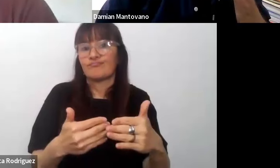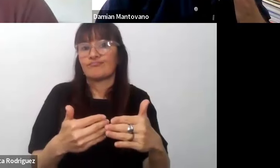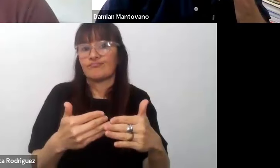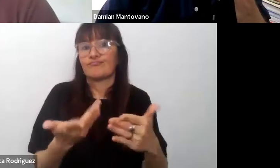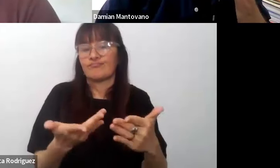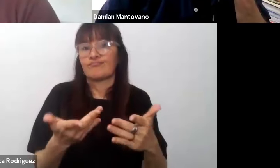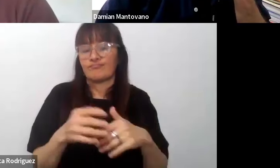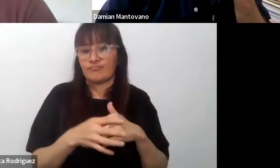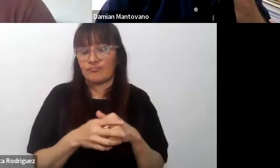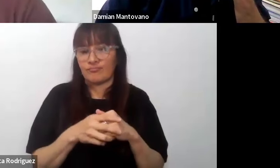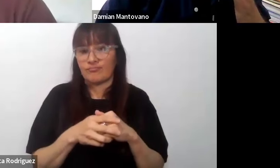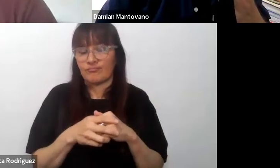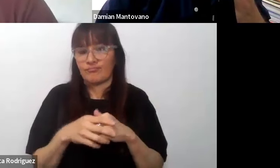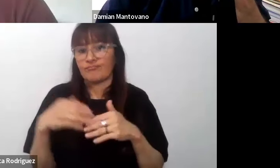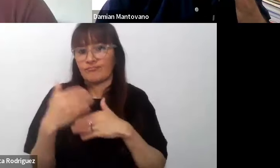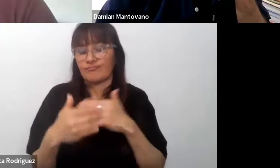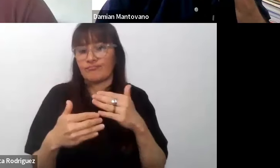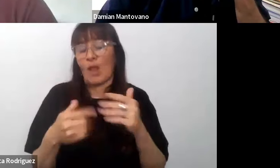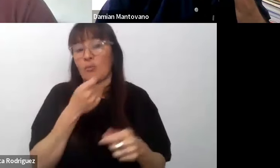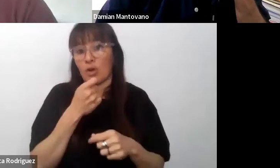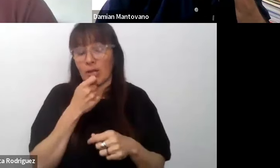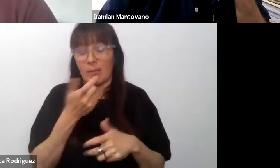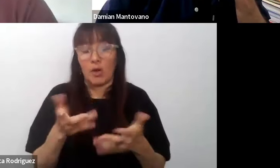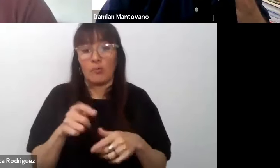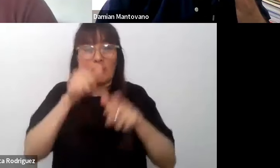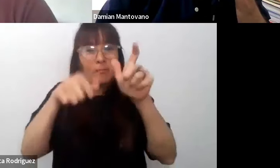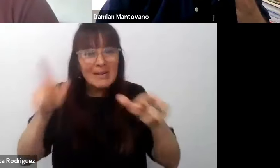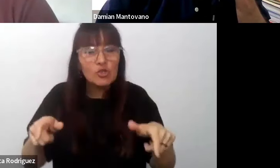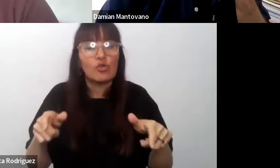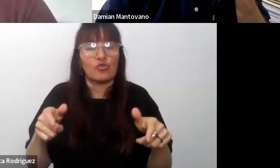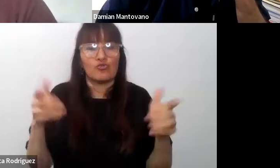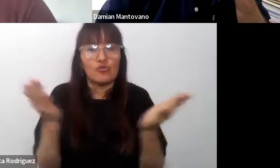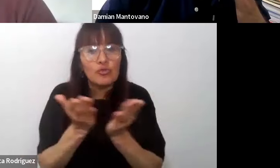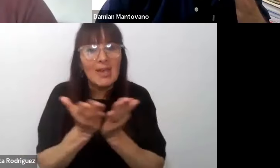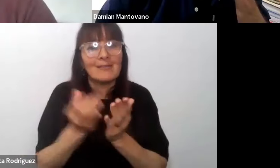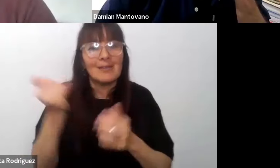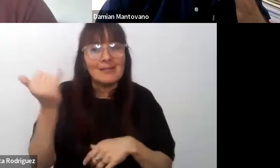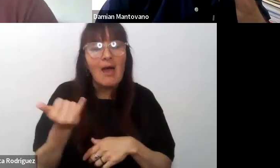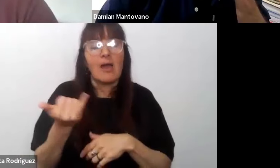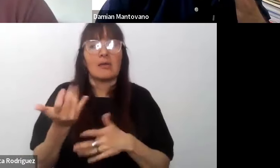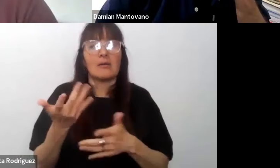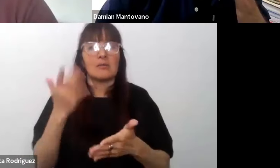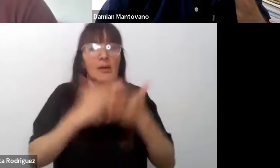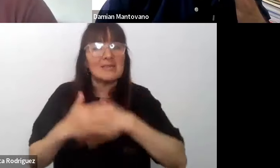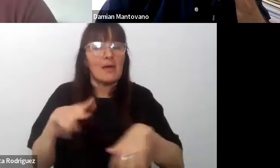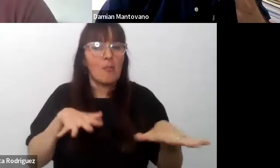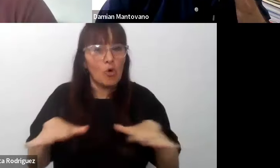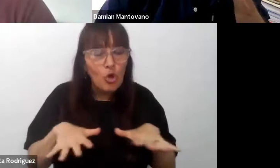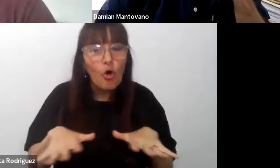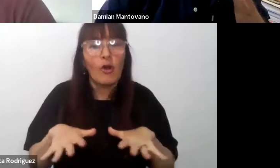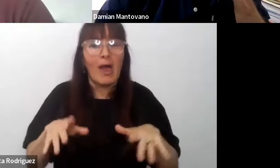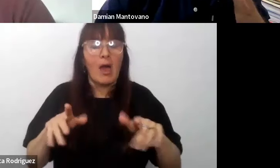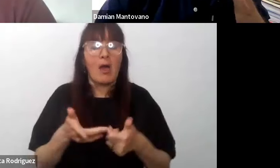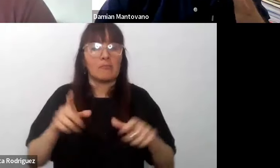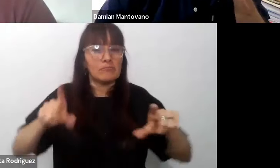por ejemplo si alumnos con ciertos trastornos como motores por ejemplo va va